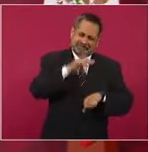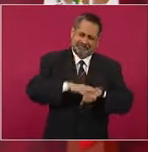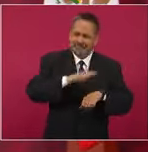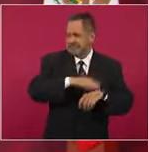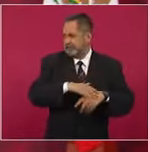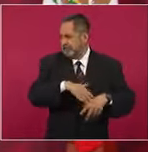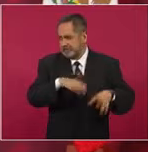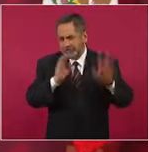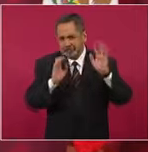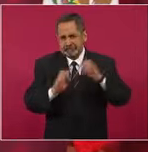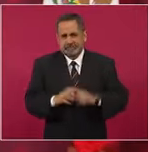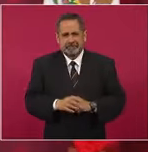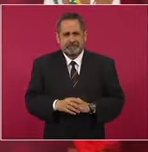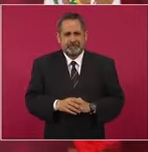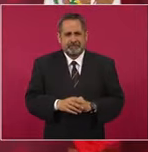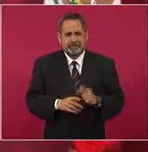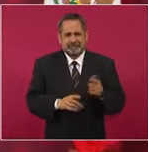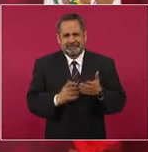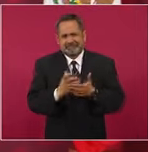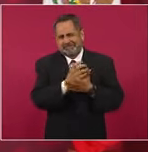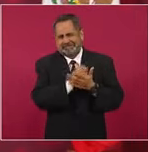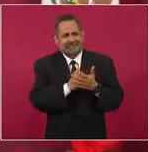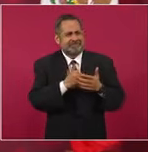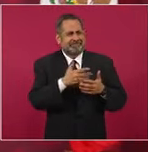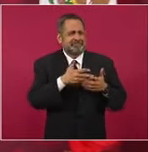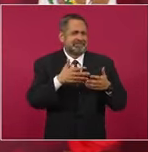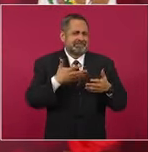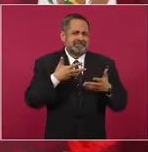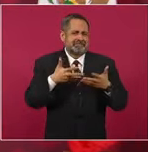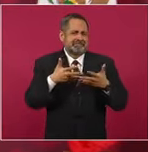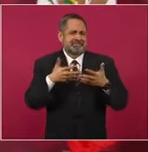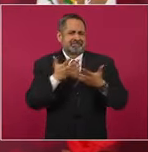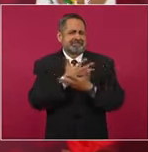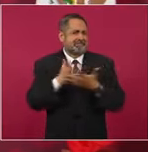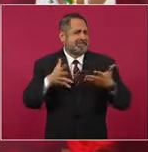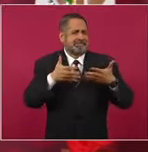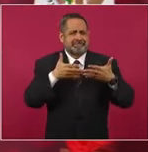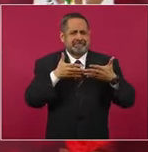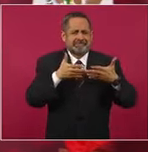no, esos tienen yates, ya lo he dicho,